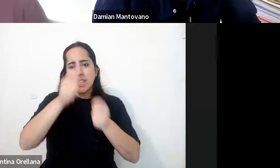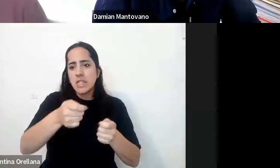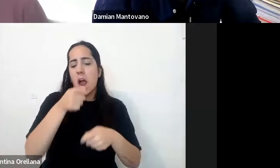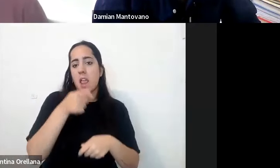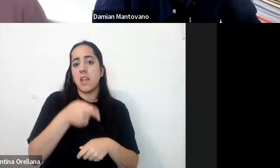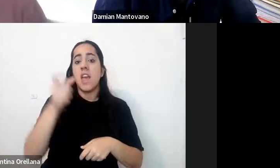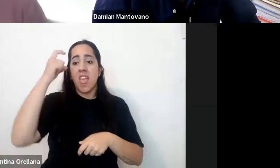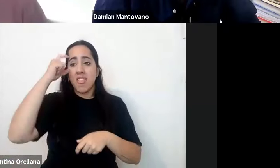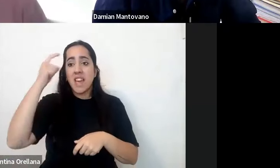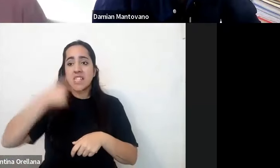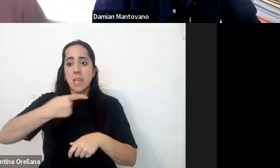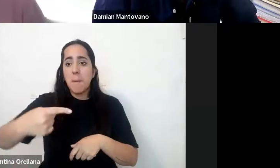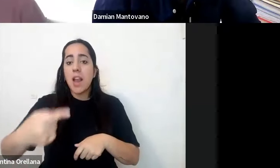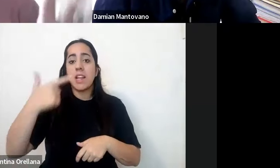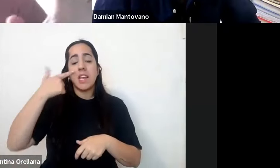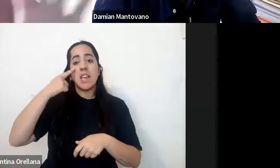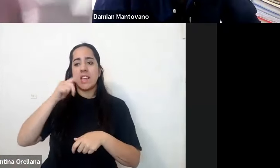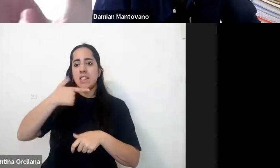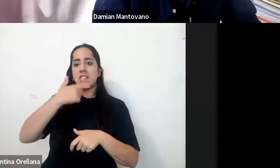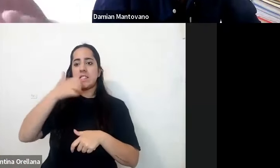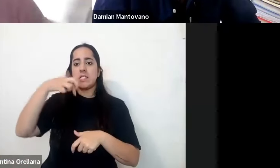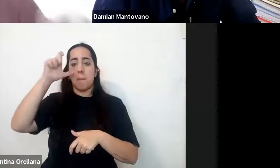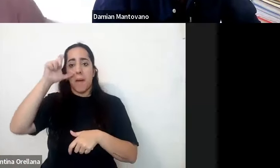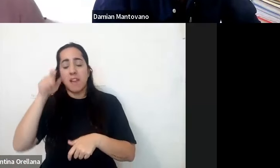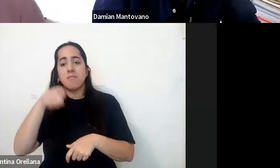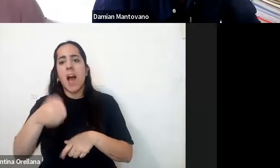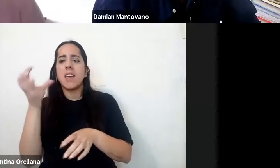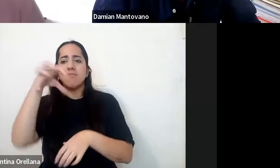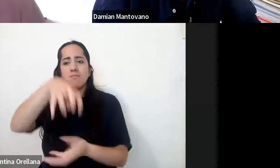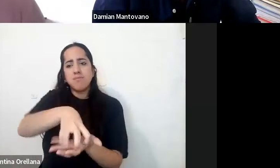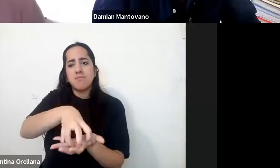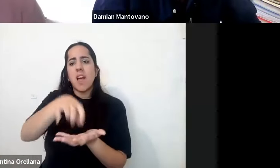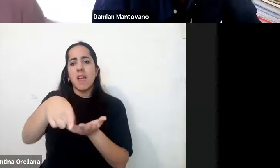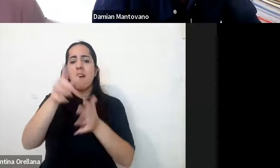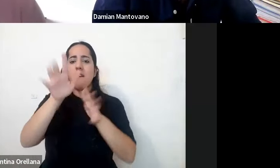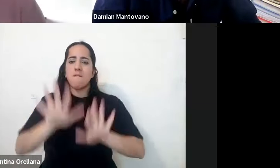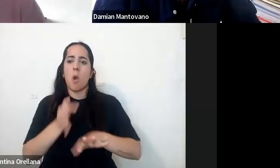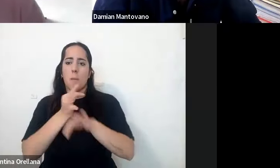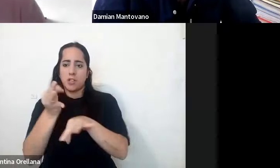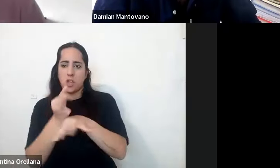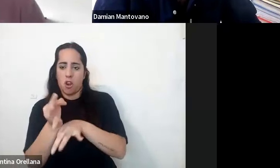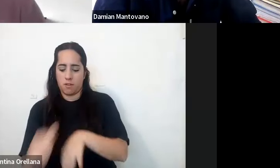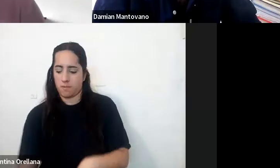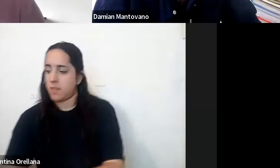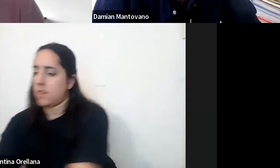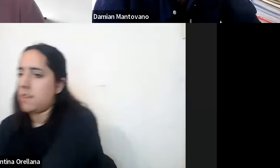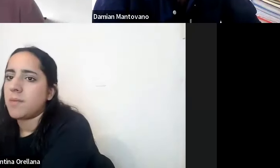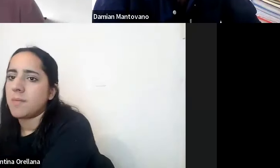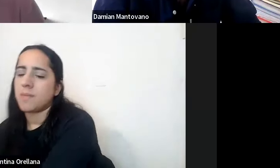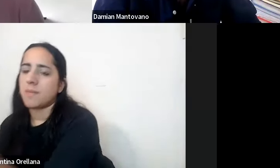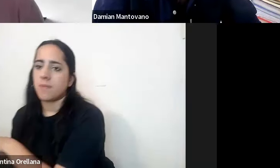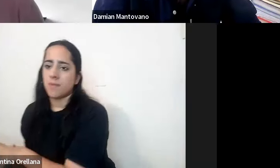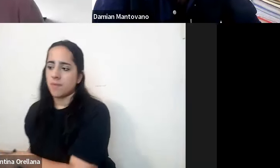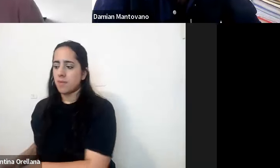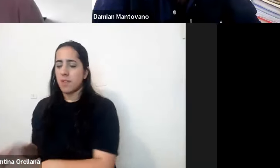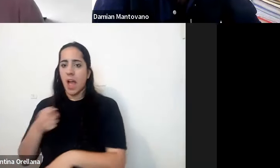INSP es decir el organismo de formación donde se van a formar así es más o menos cómo se